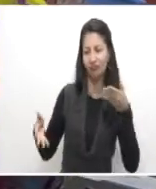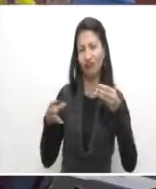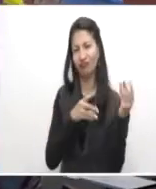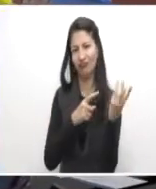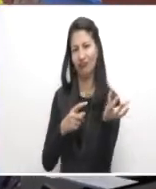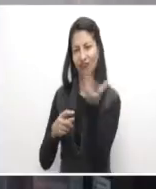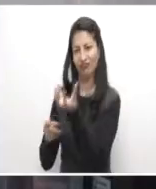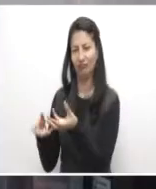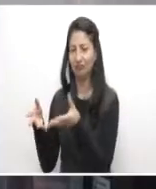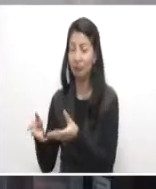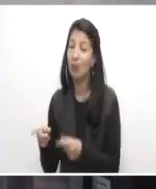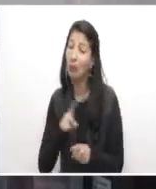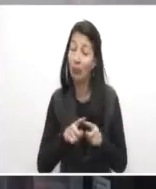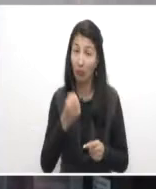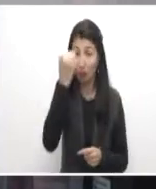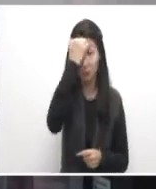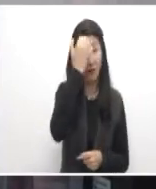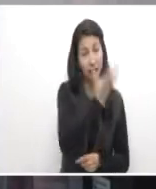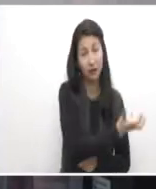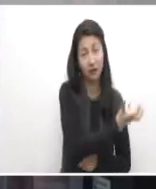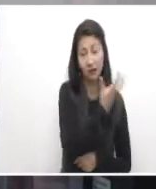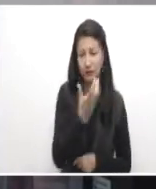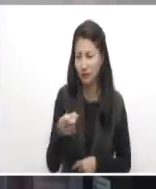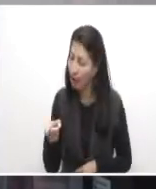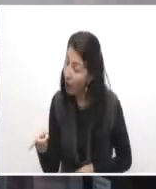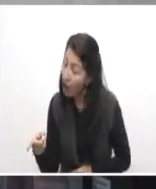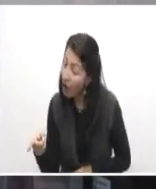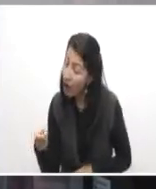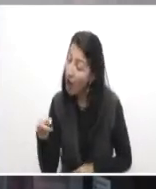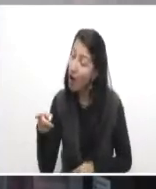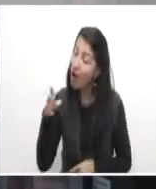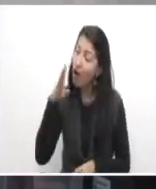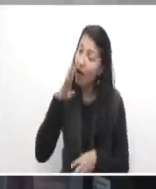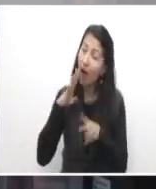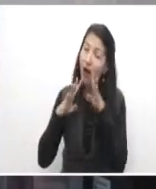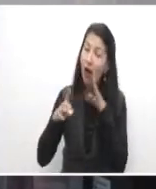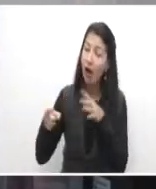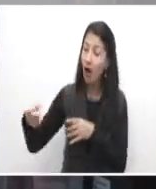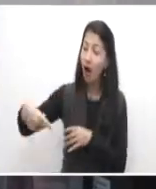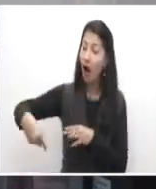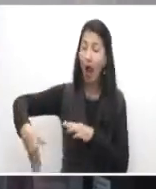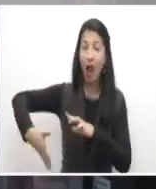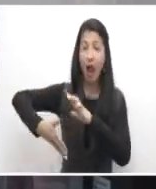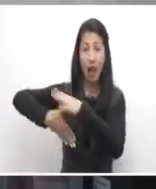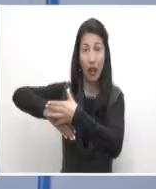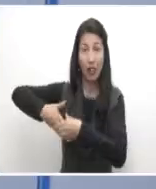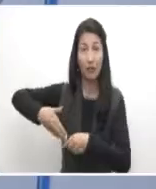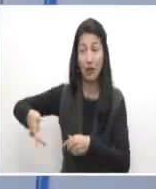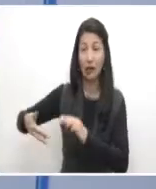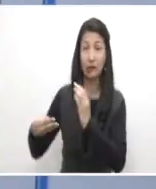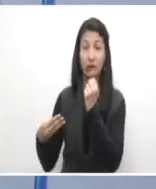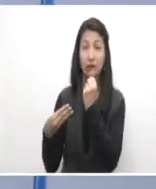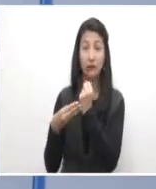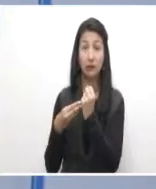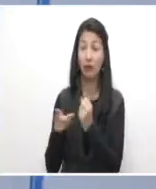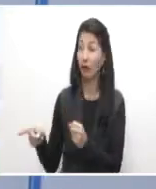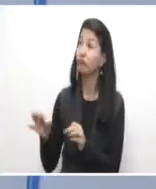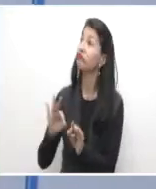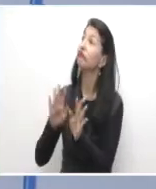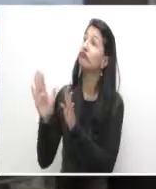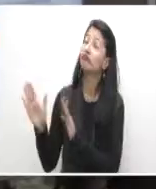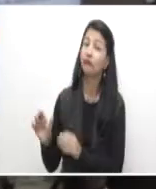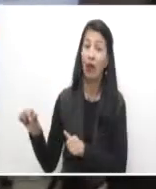docentes han venido aquí muy humildemente a darse cuenta que en ciertos casos, ustedes aquí en Sena tienen mejor equipo,